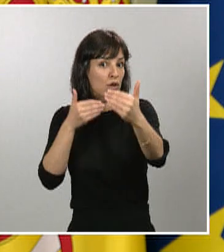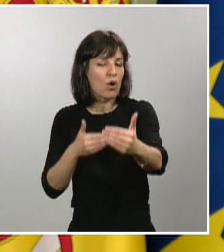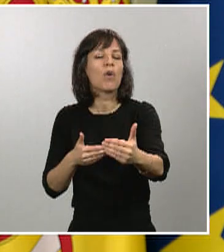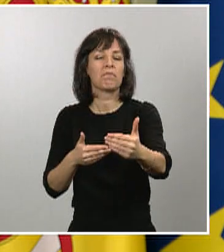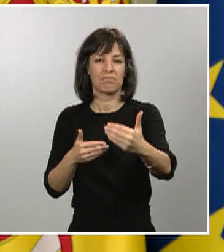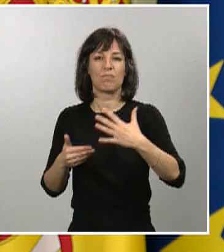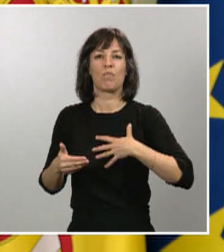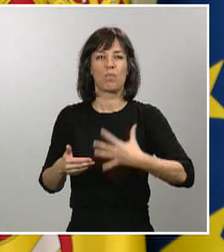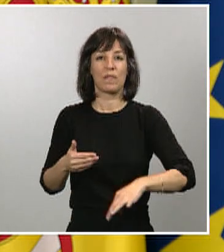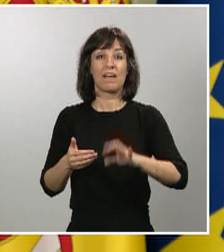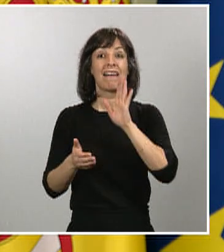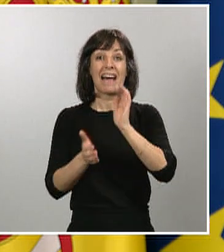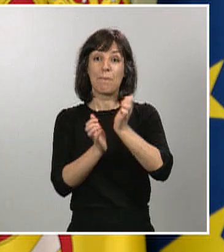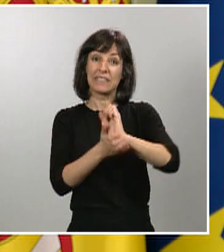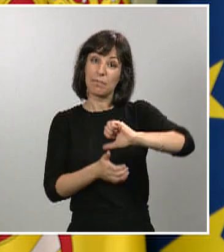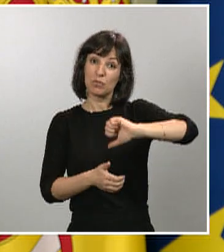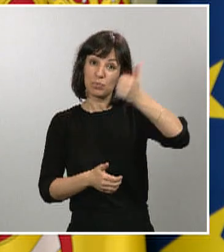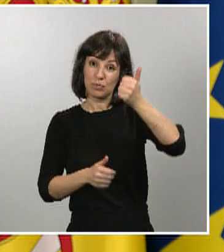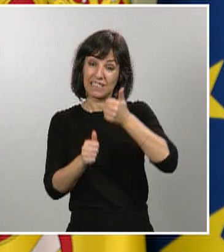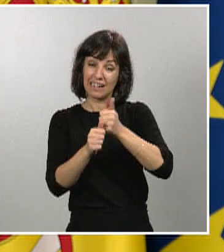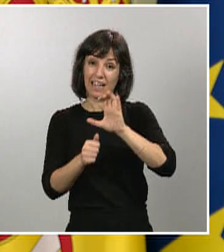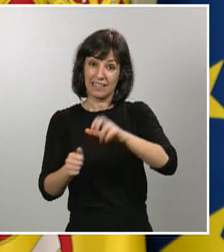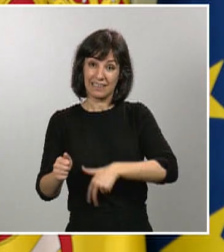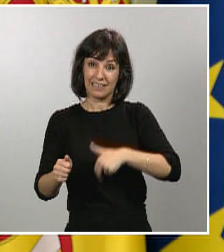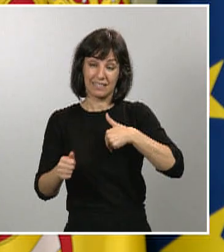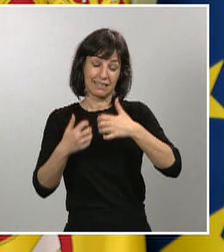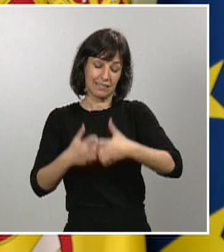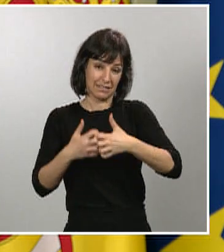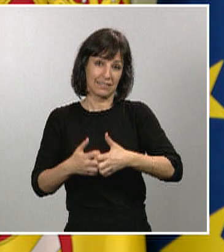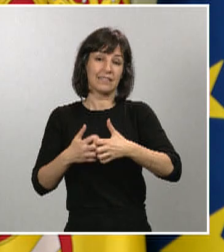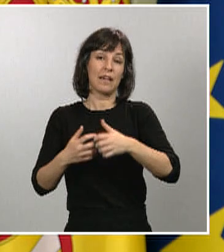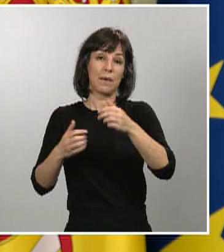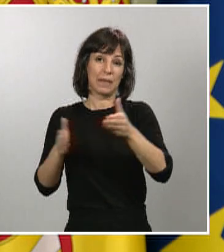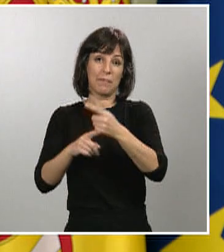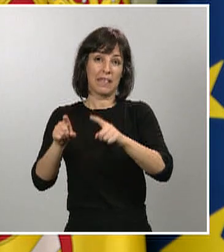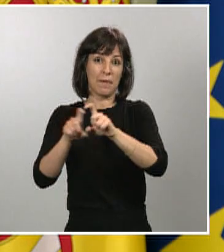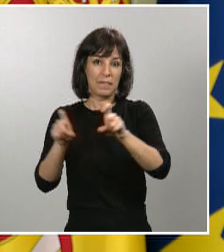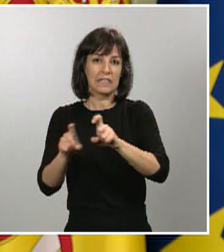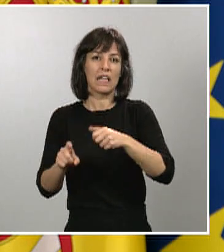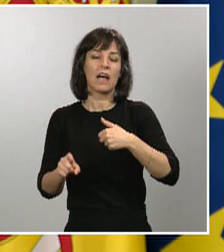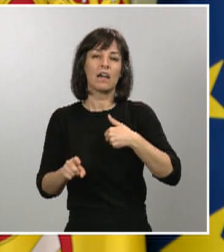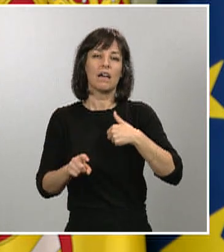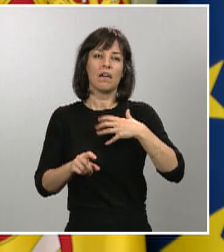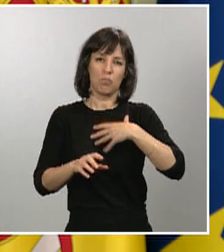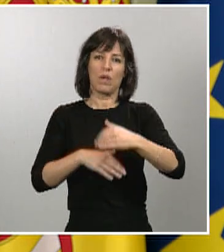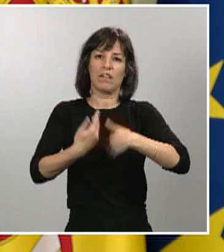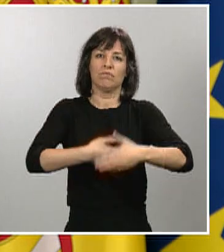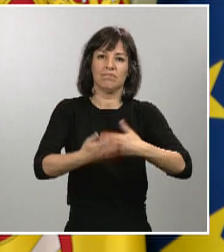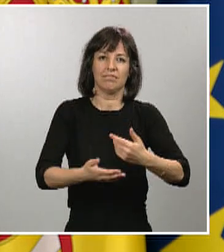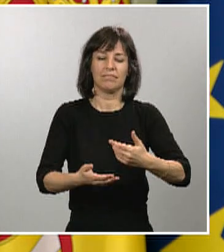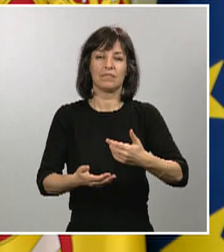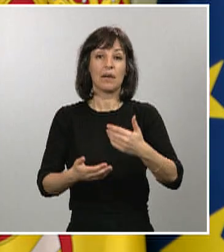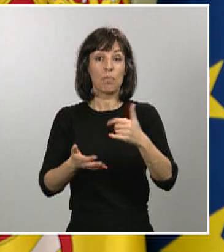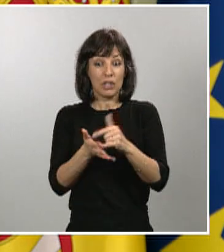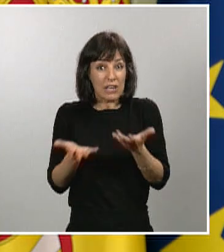préstamos otorgados por la Secretaría General de Industria y PYME y, además, para los proyectos actualmente en ejecución, se van a flexibilizar